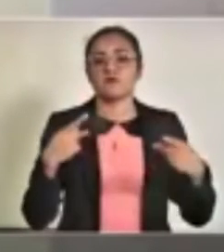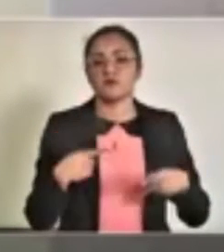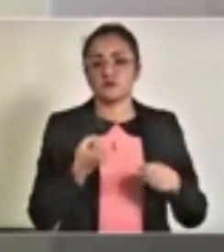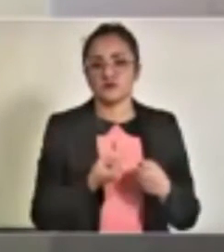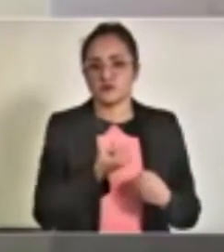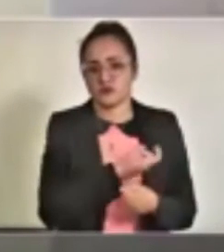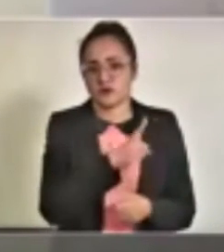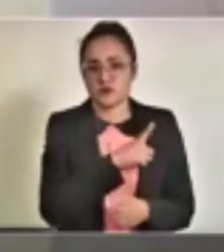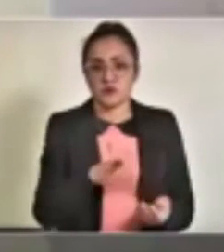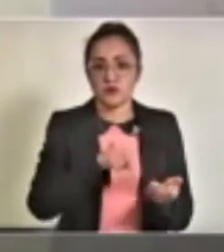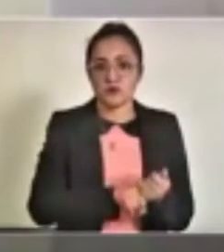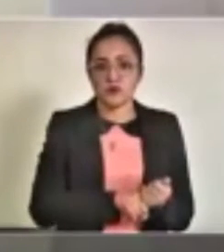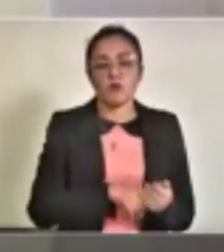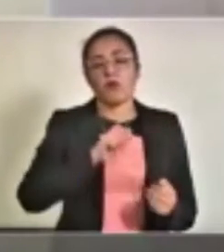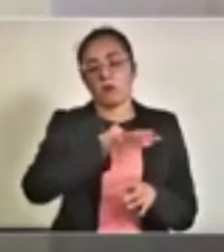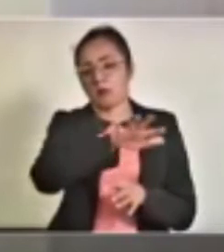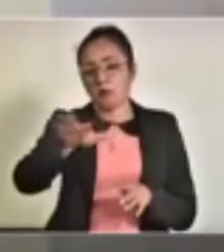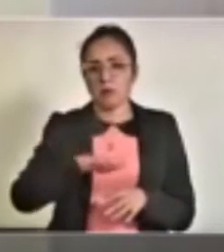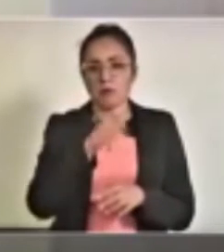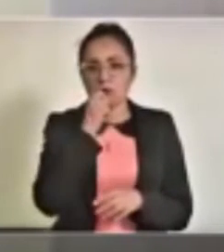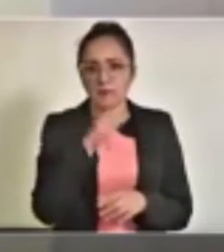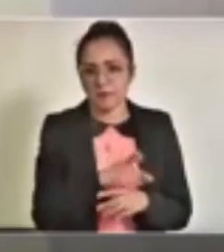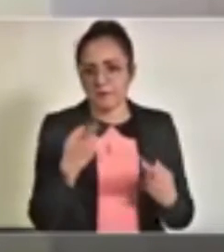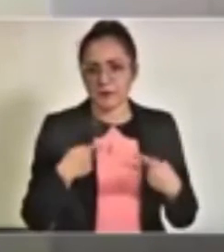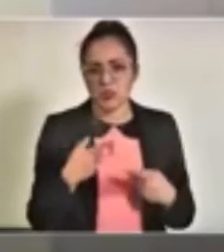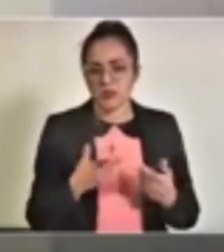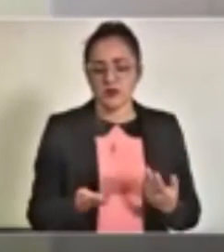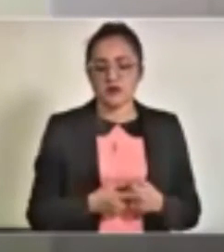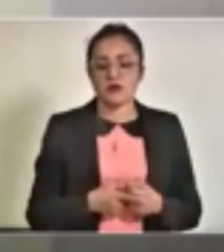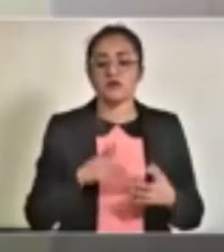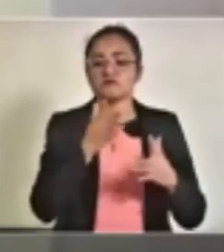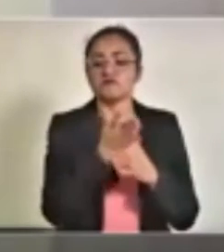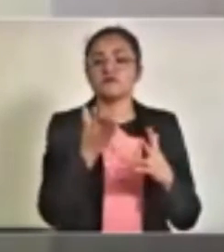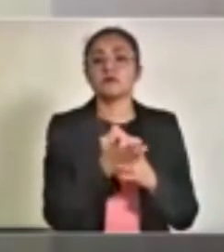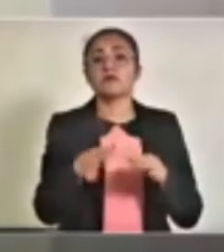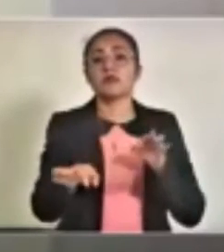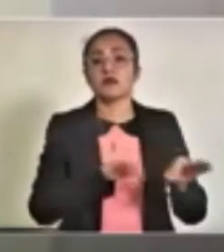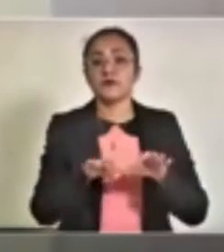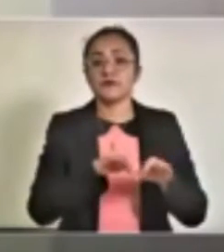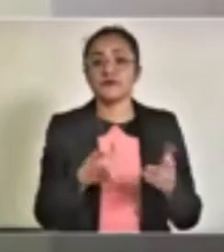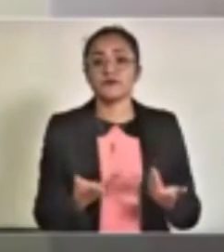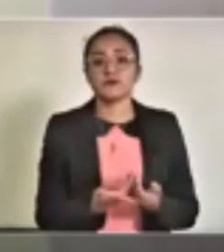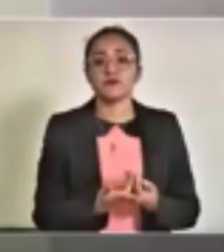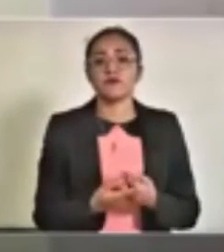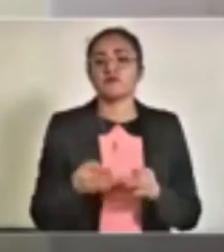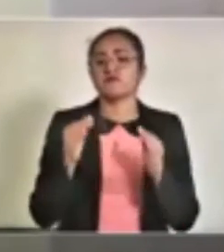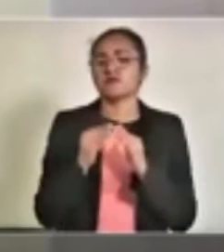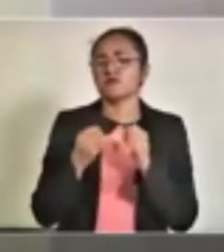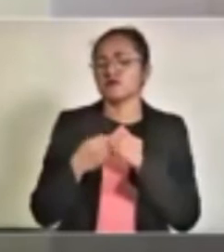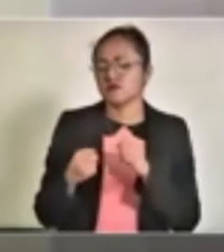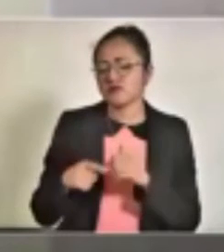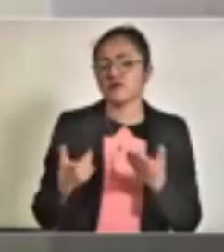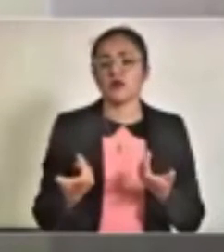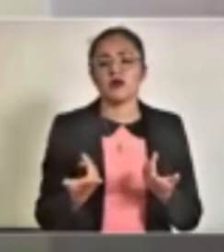salud como a la población en general, en la cual el sistema se divide en empleados, en amas de casa, en jubilados,